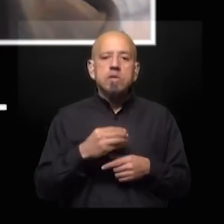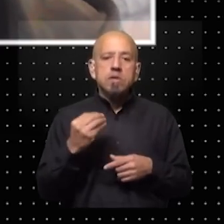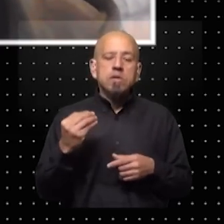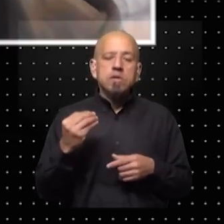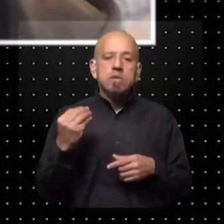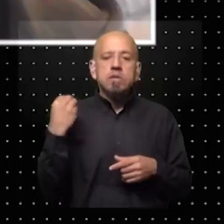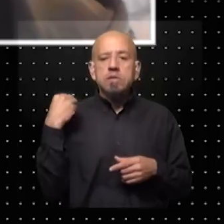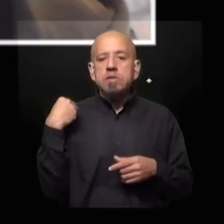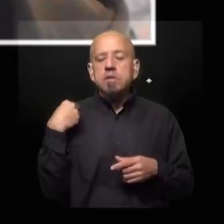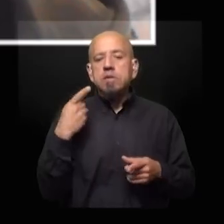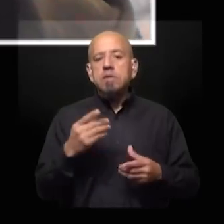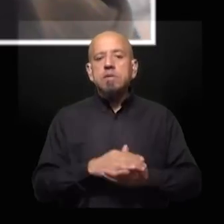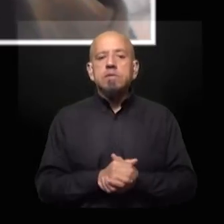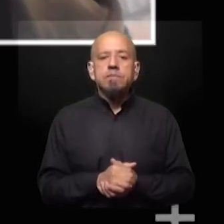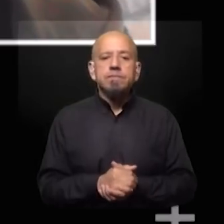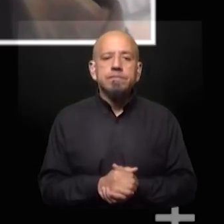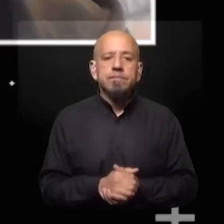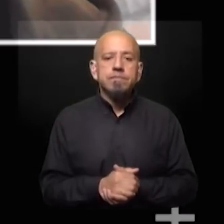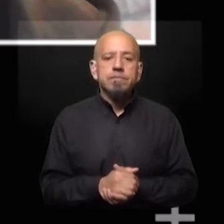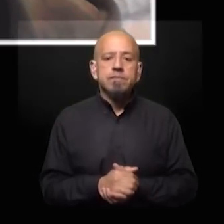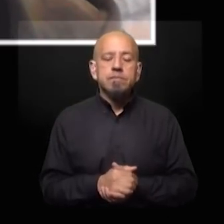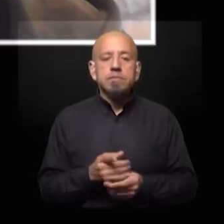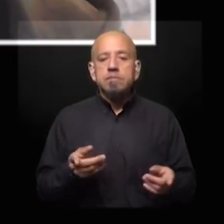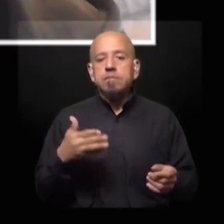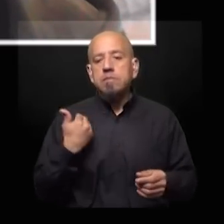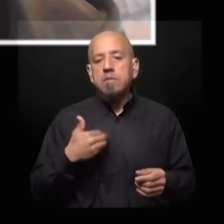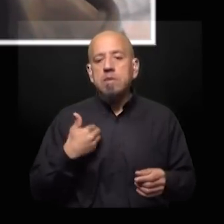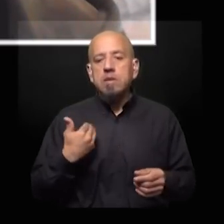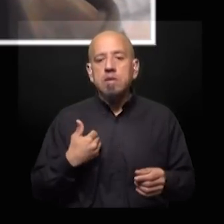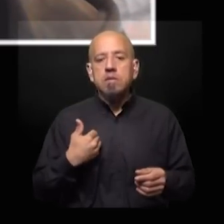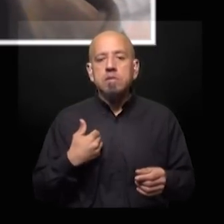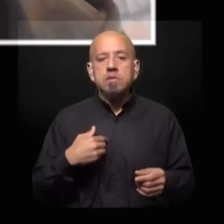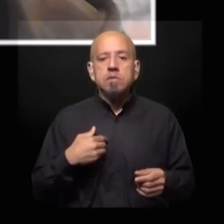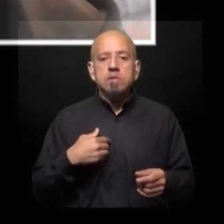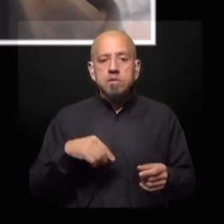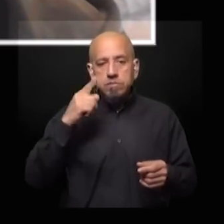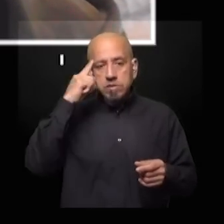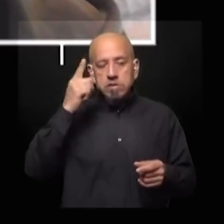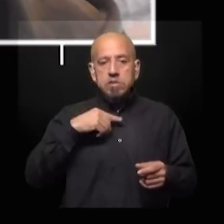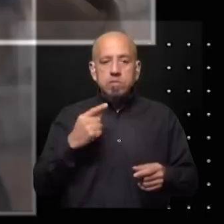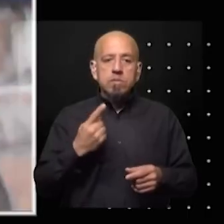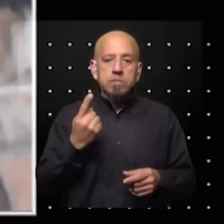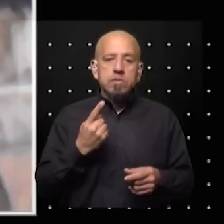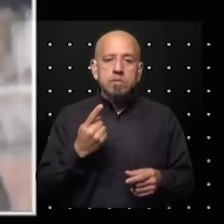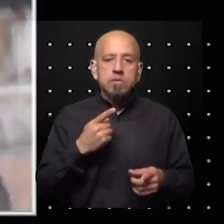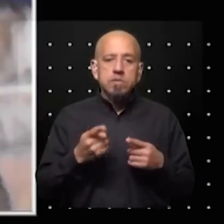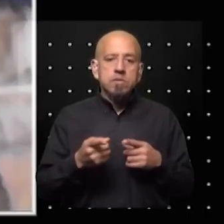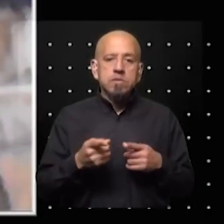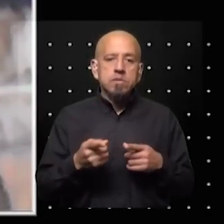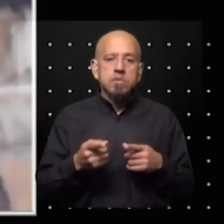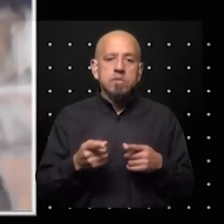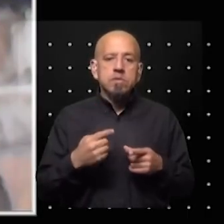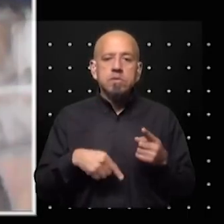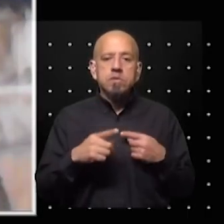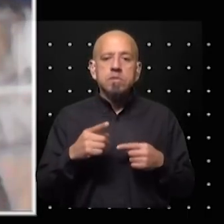sí a ver los argentinos lo único que somos originales es en creernos originales esta satisfacción democrática